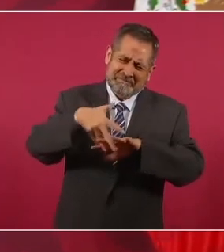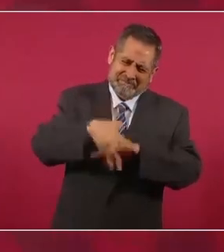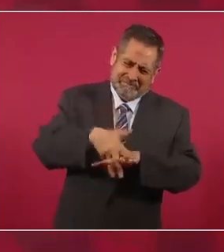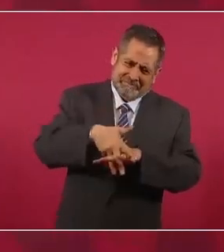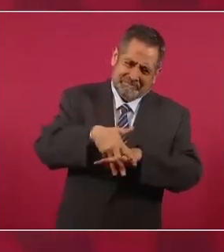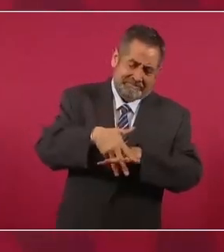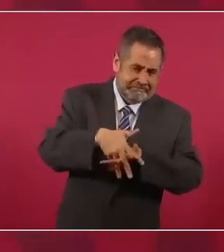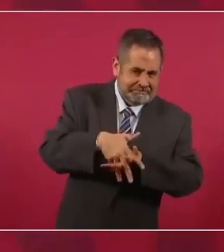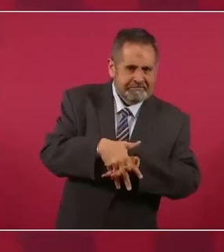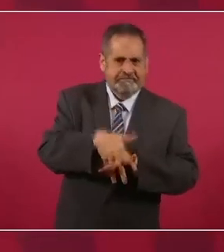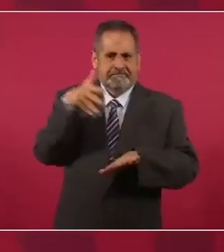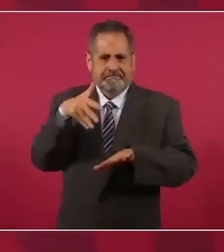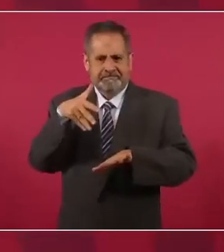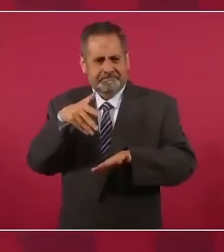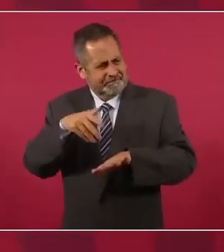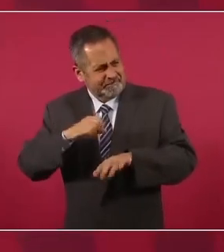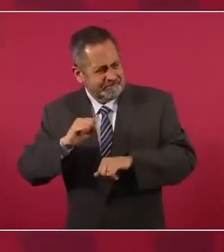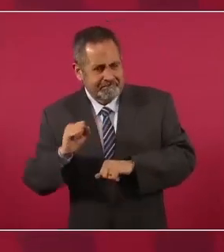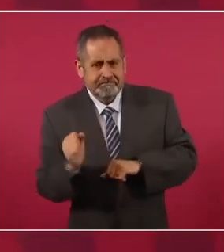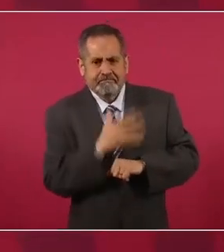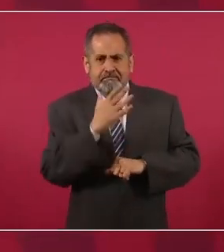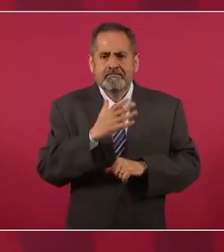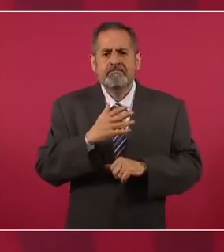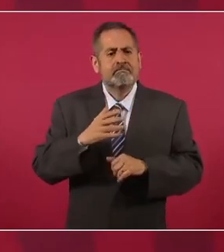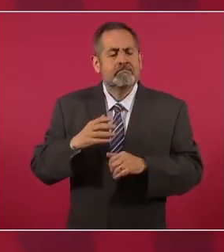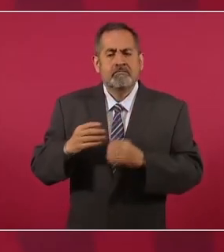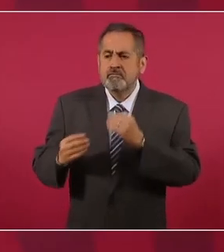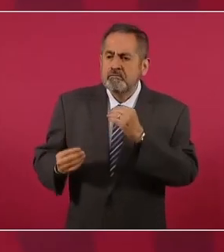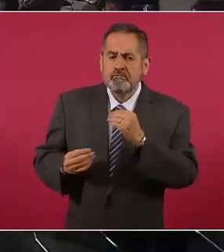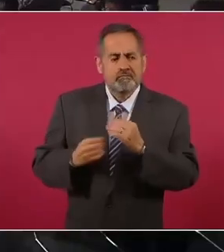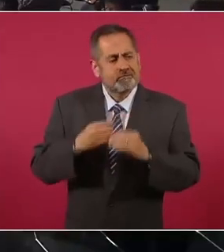Y no sólo es arrancar de raíz un régimen corrupto,